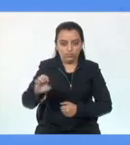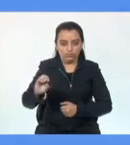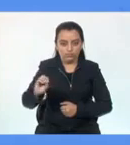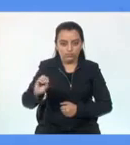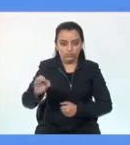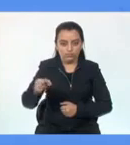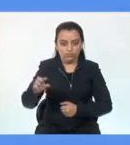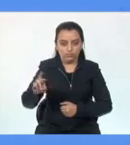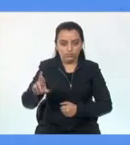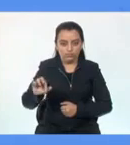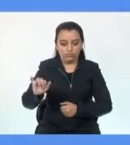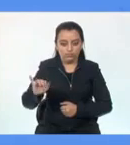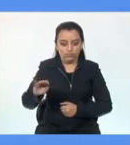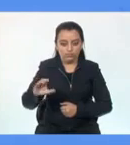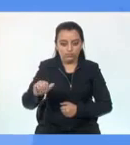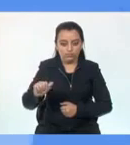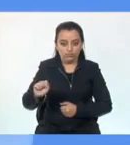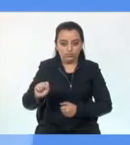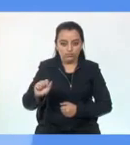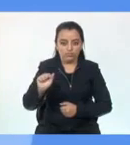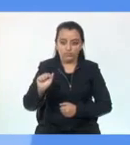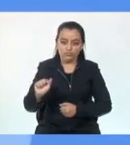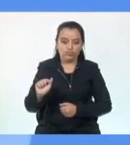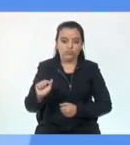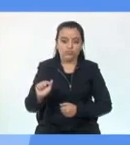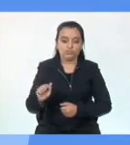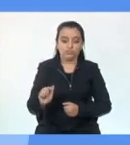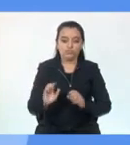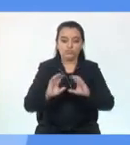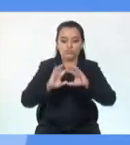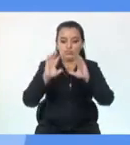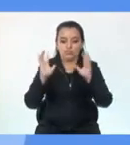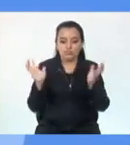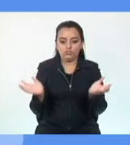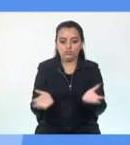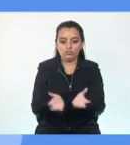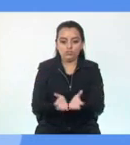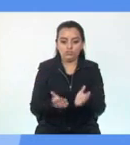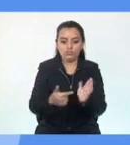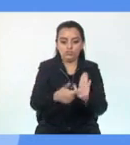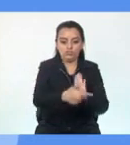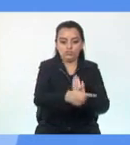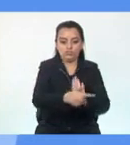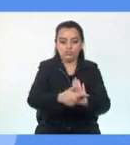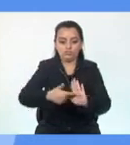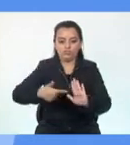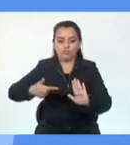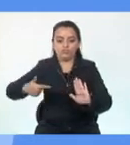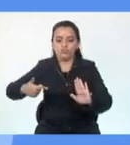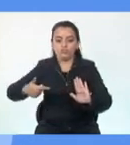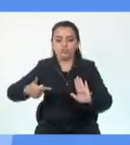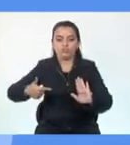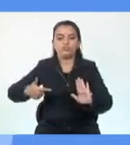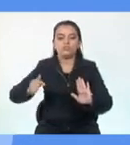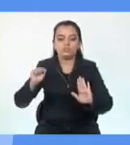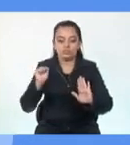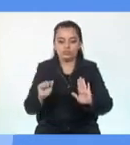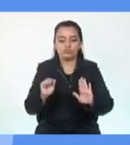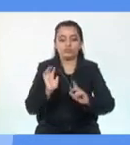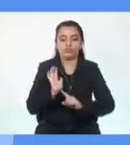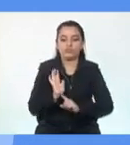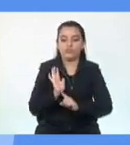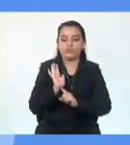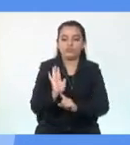Las coordenadas geográficas son un sistema de coordenadas expresadas en números, letras o símbolos,